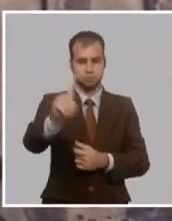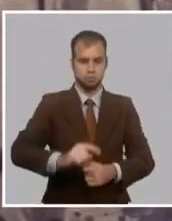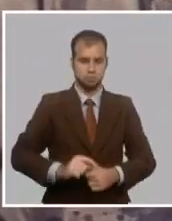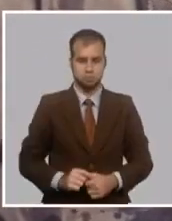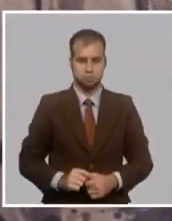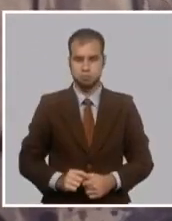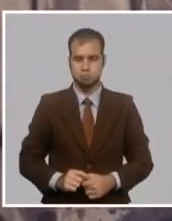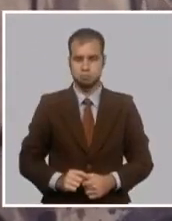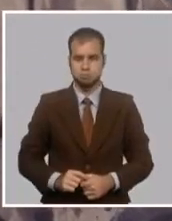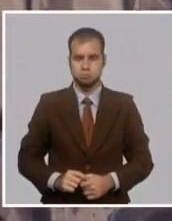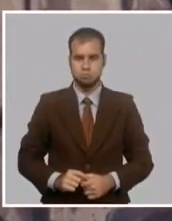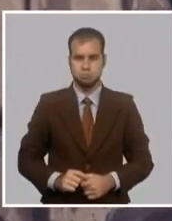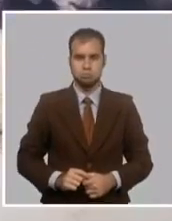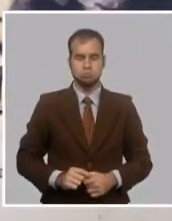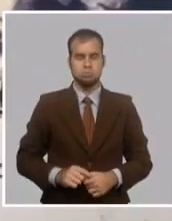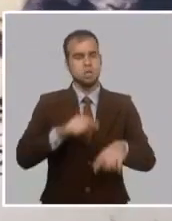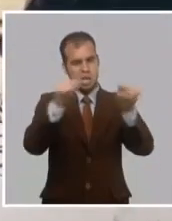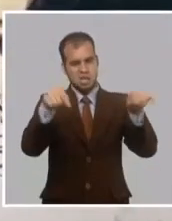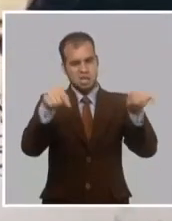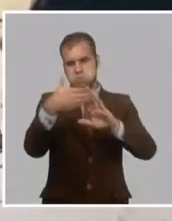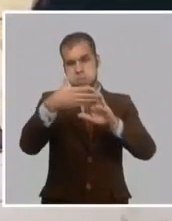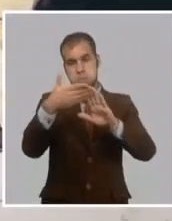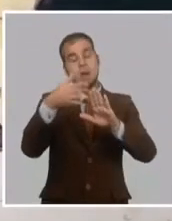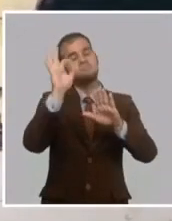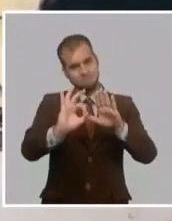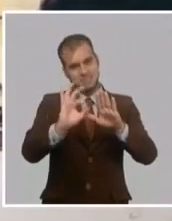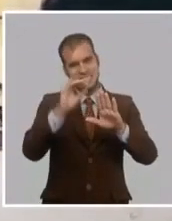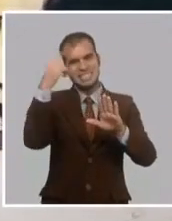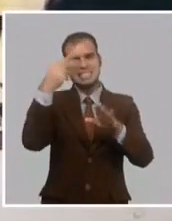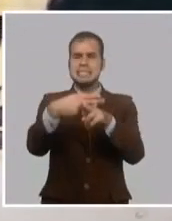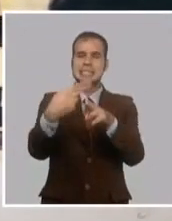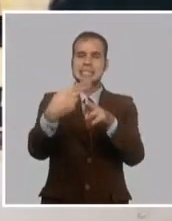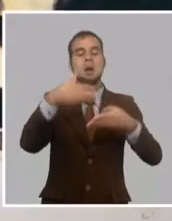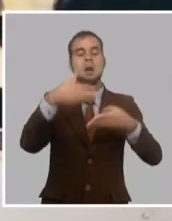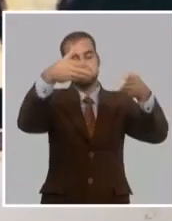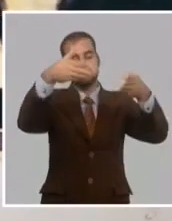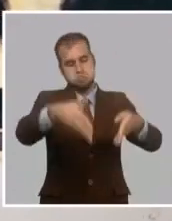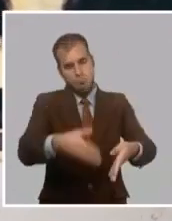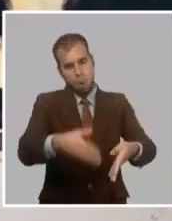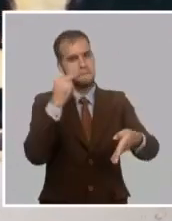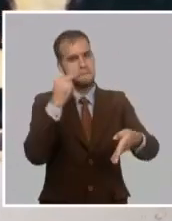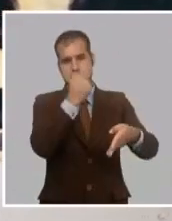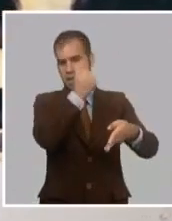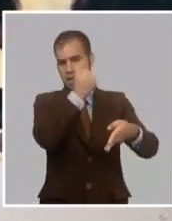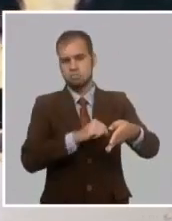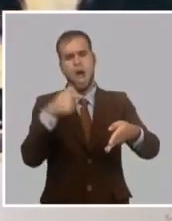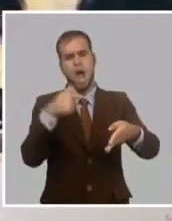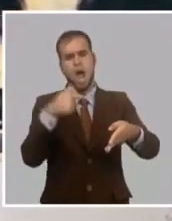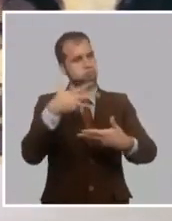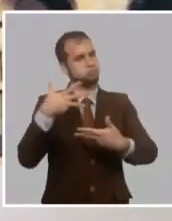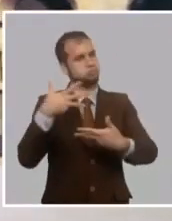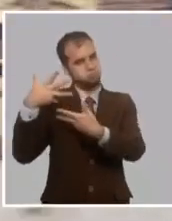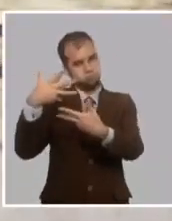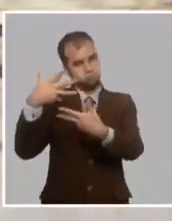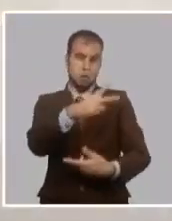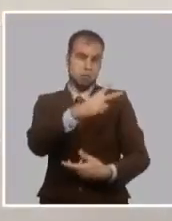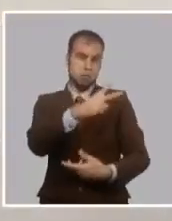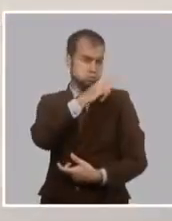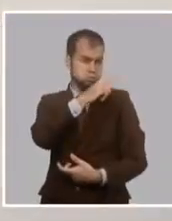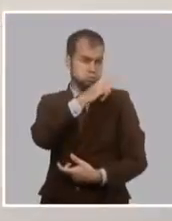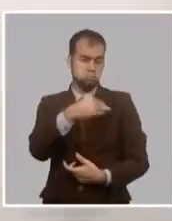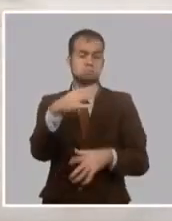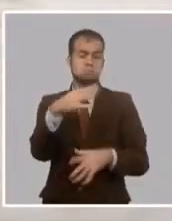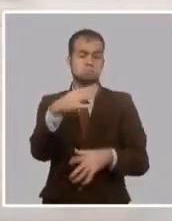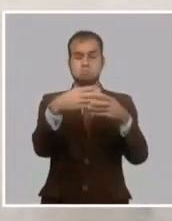Fue considerado este acto como el entierro cubano de José Martí. Se le rindieron magnos honores como mayor general del ejército